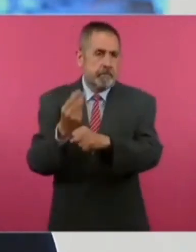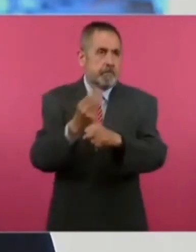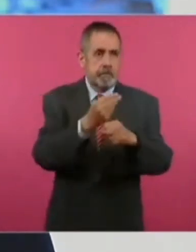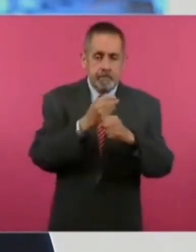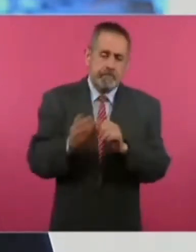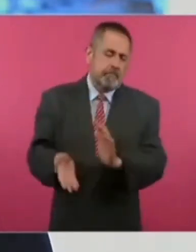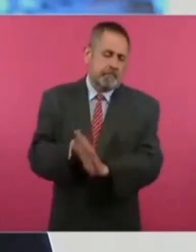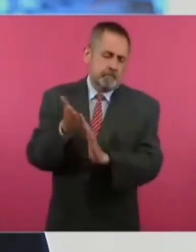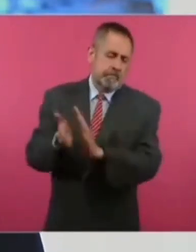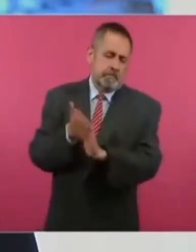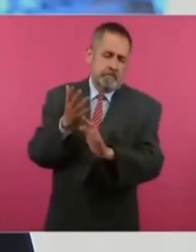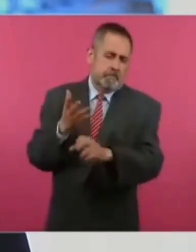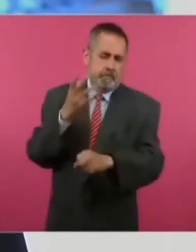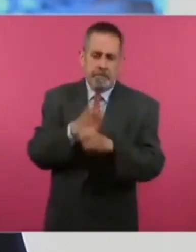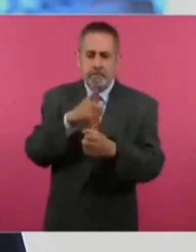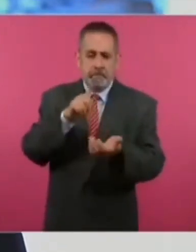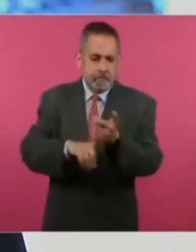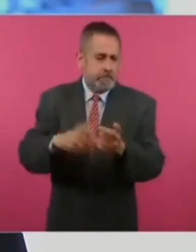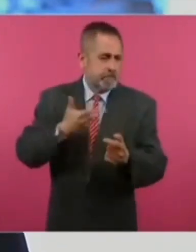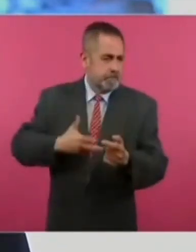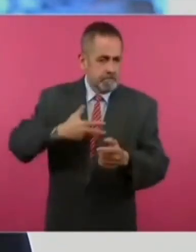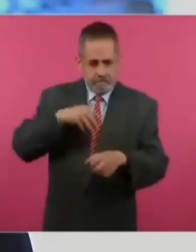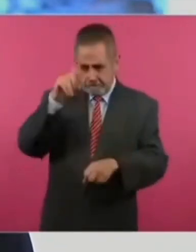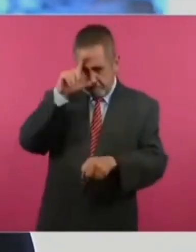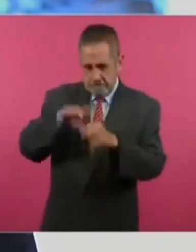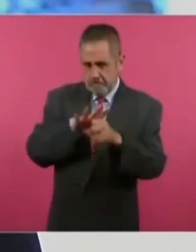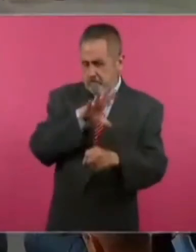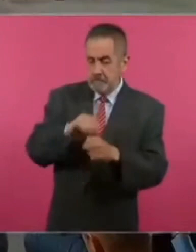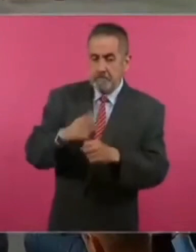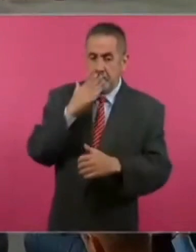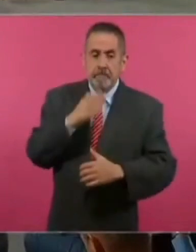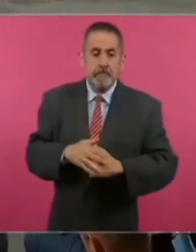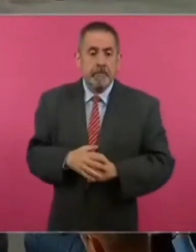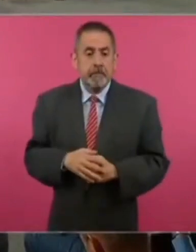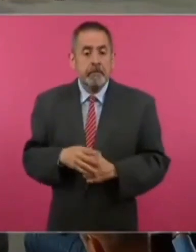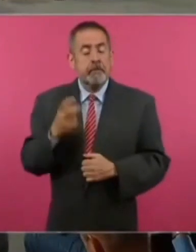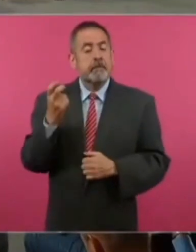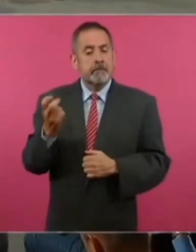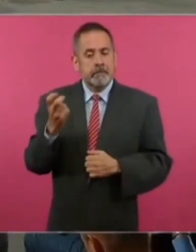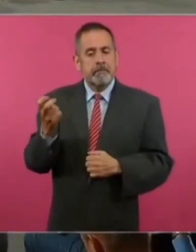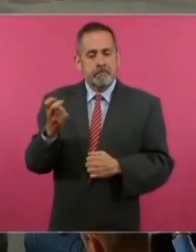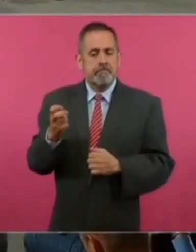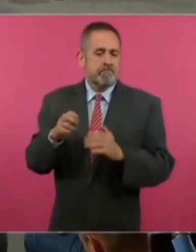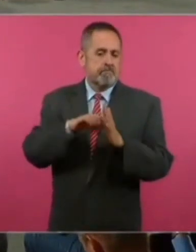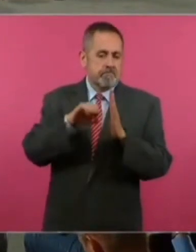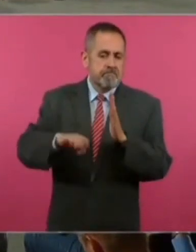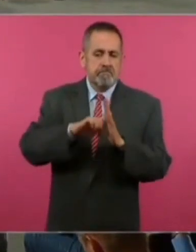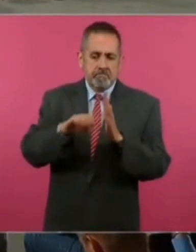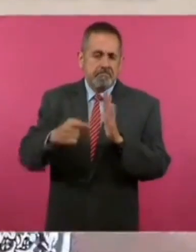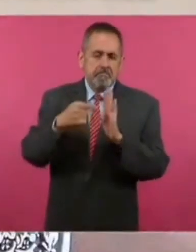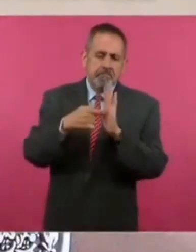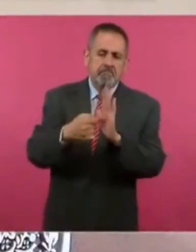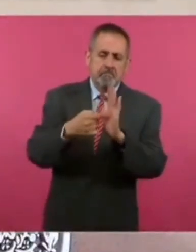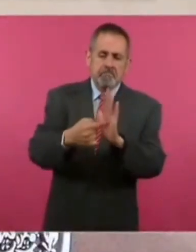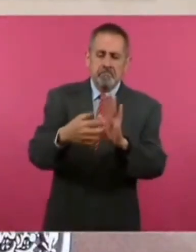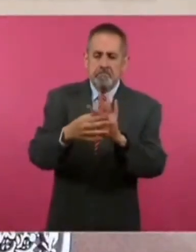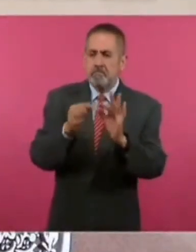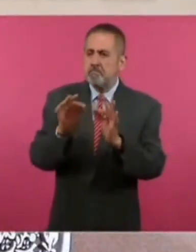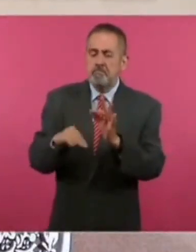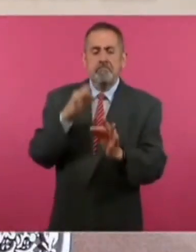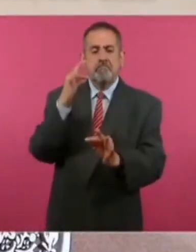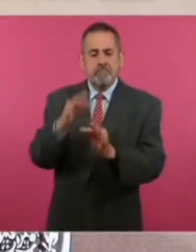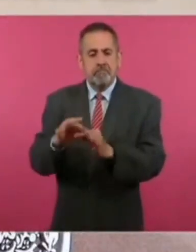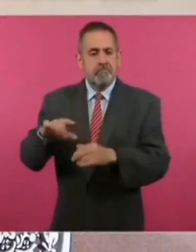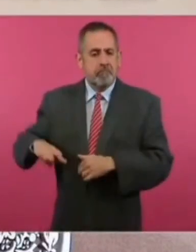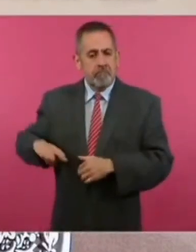historia artística y cultural de nuestro país. Estos son, pues, algunos ejemplos del compromiso del